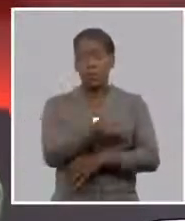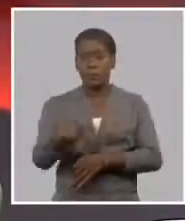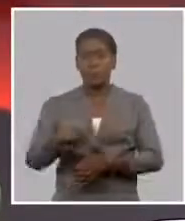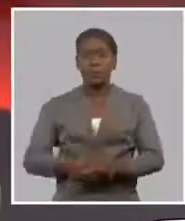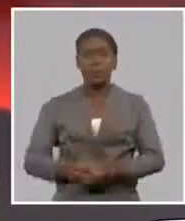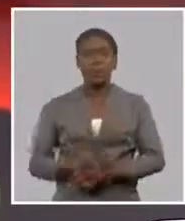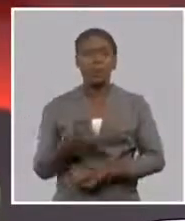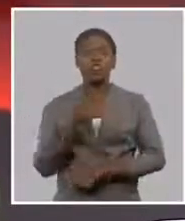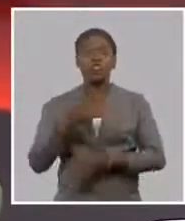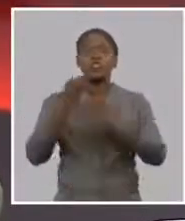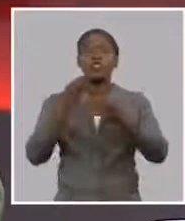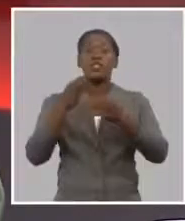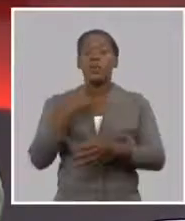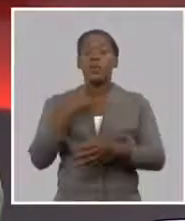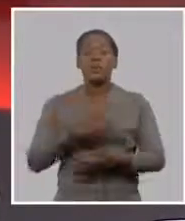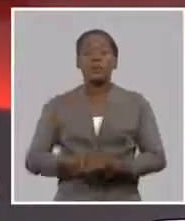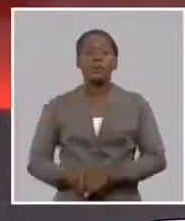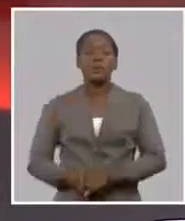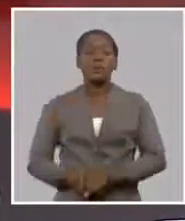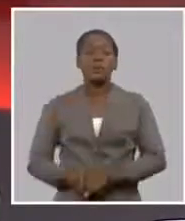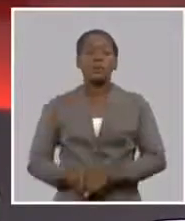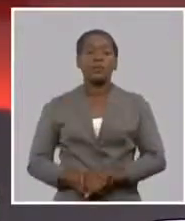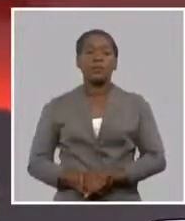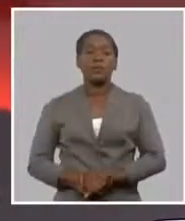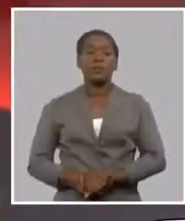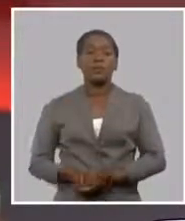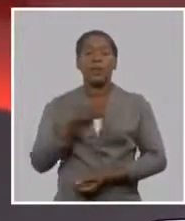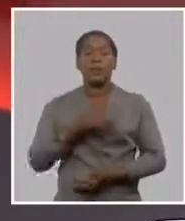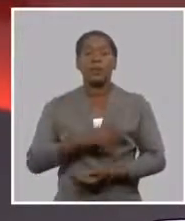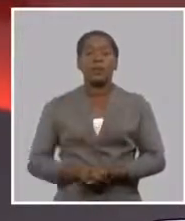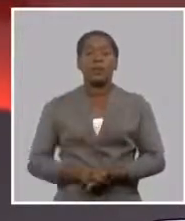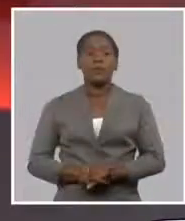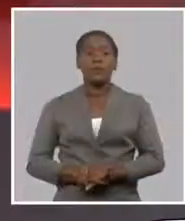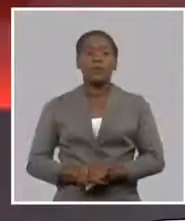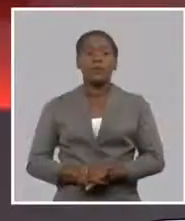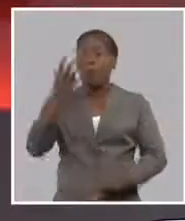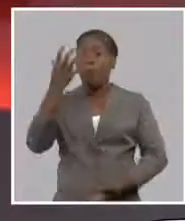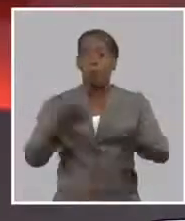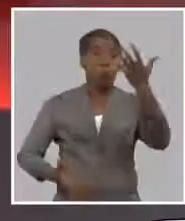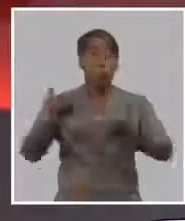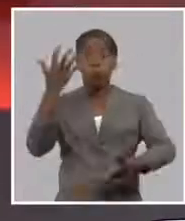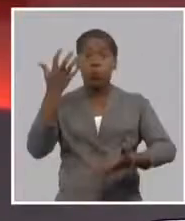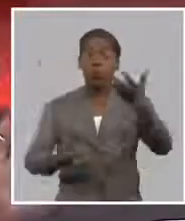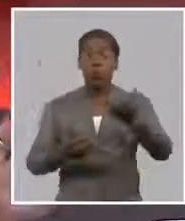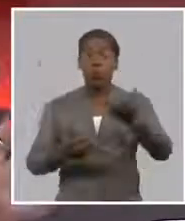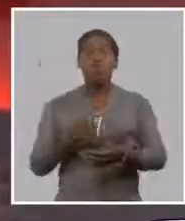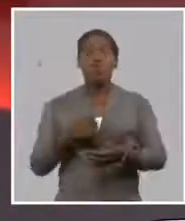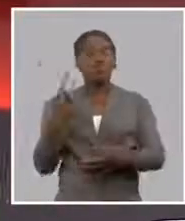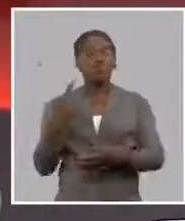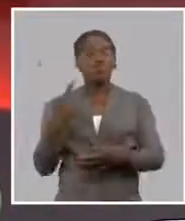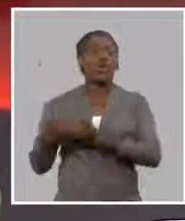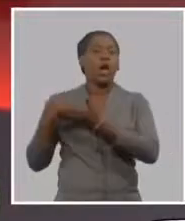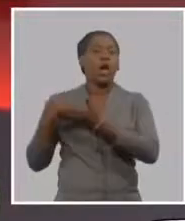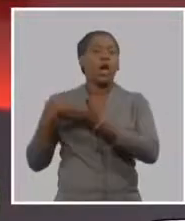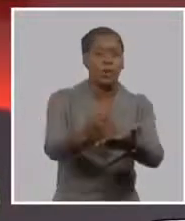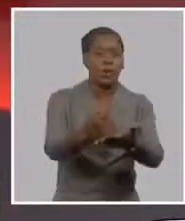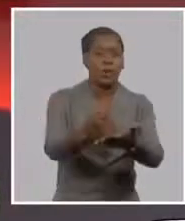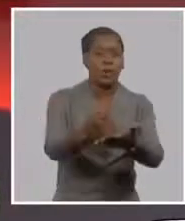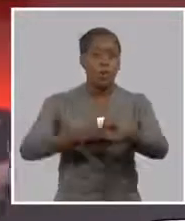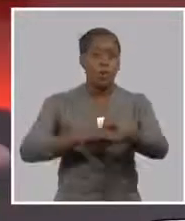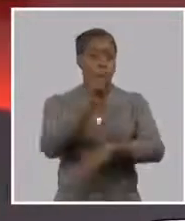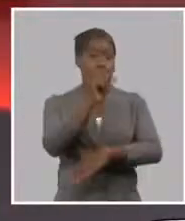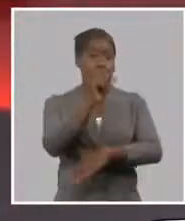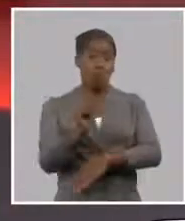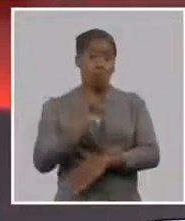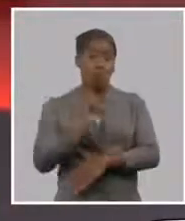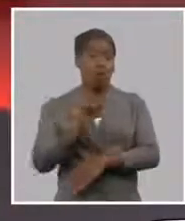agricultura sin ese sismo e incendio o sea nosotros cubrimos el ciclón en sentido genérico de presiones tropicales